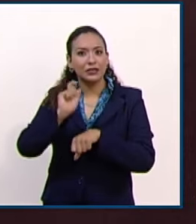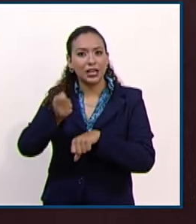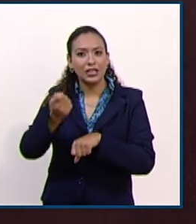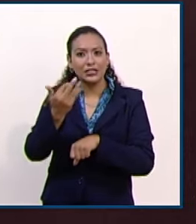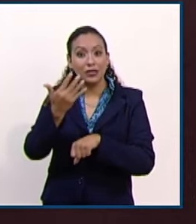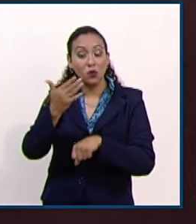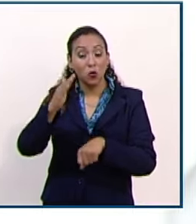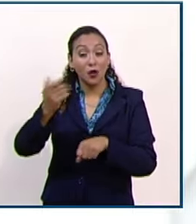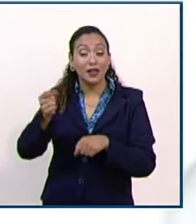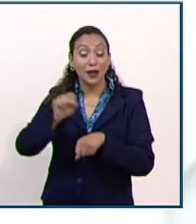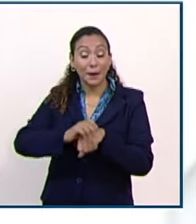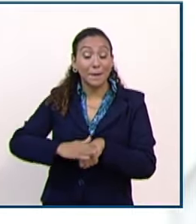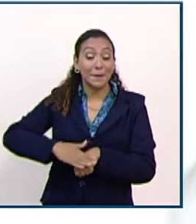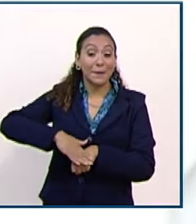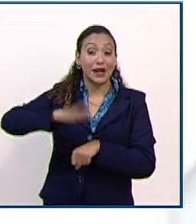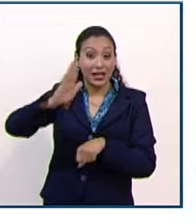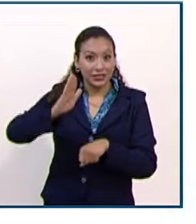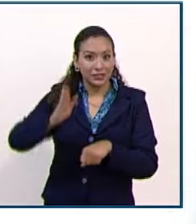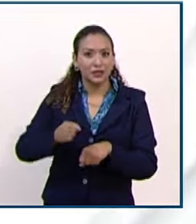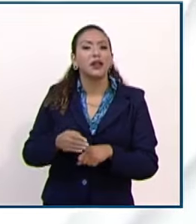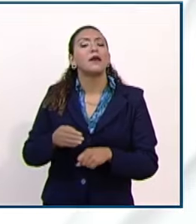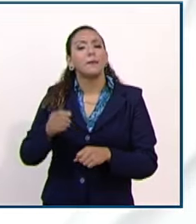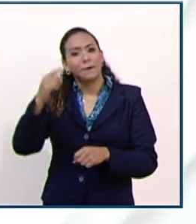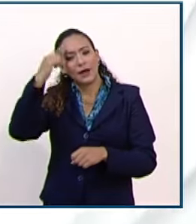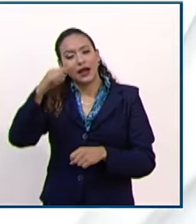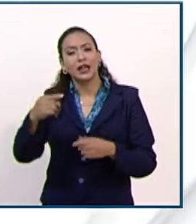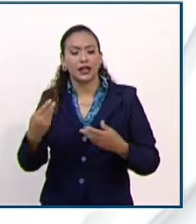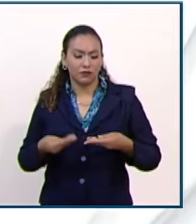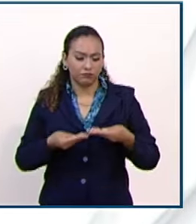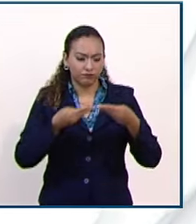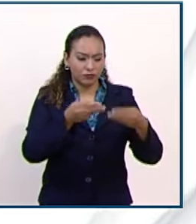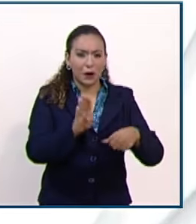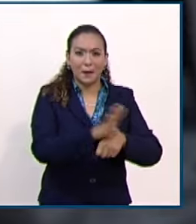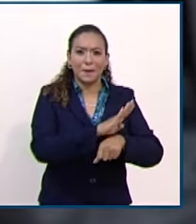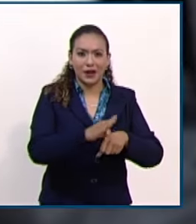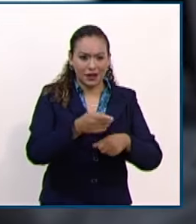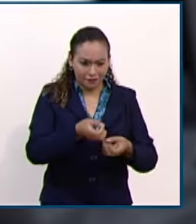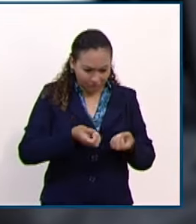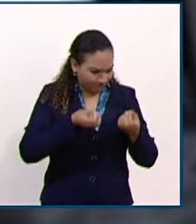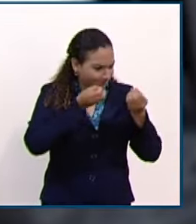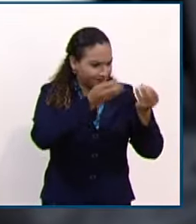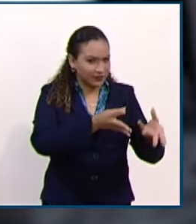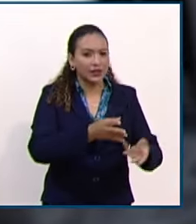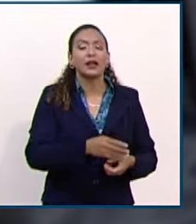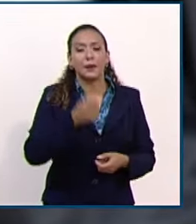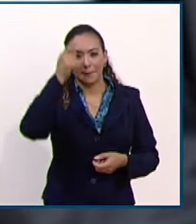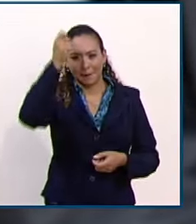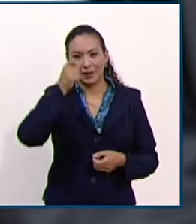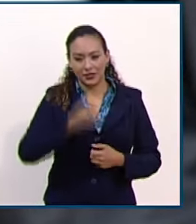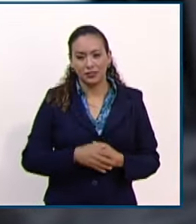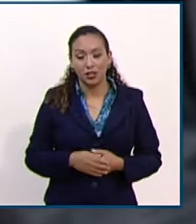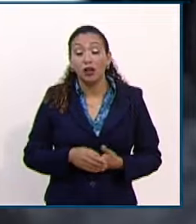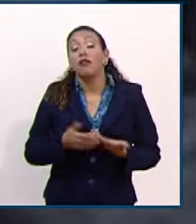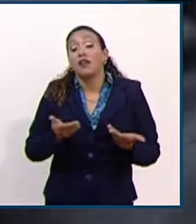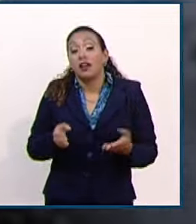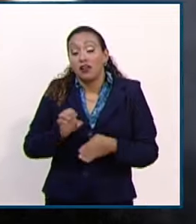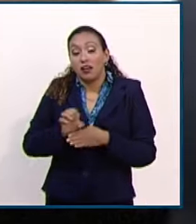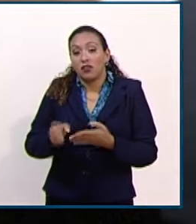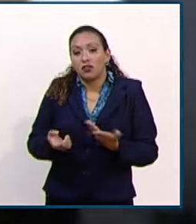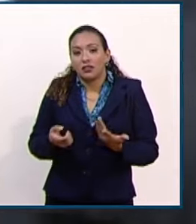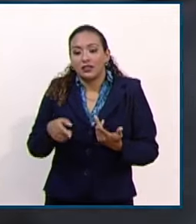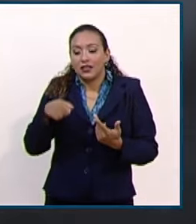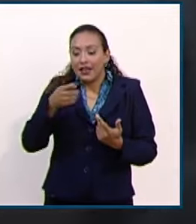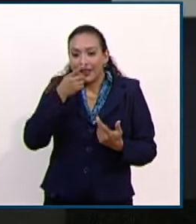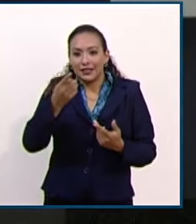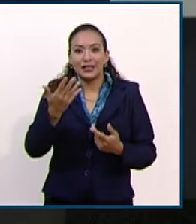50 más que las necesarias para que sus beneficiarios tuvieran derecho a la pensión. Y el hecho, precisamente, y que el hecho, pues de no haber sumado